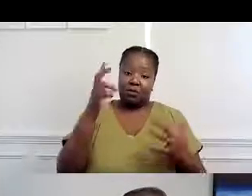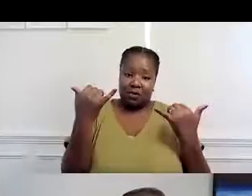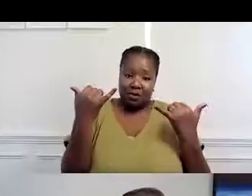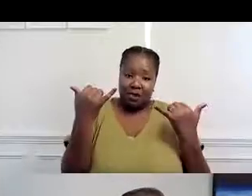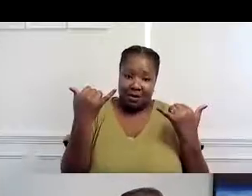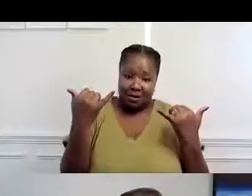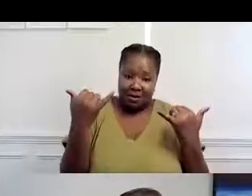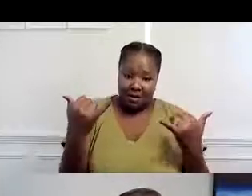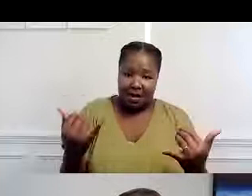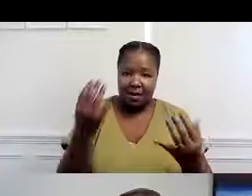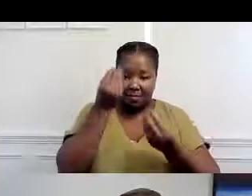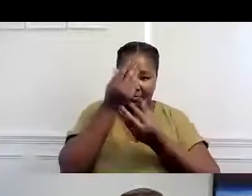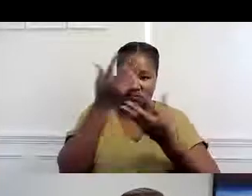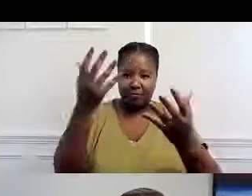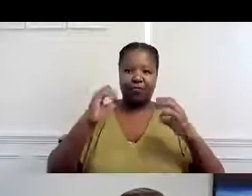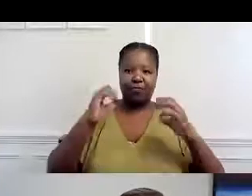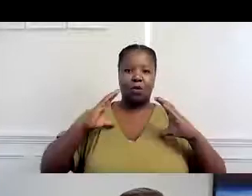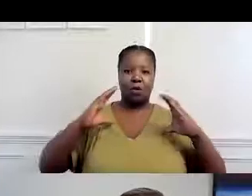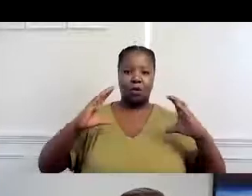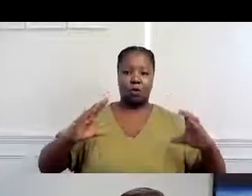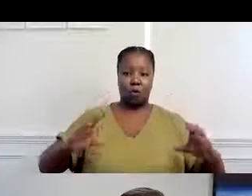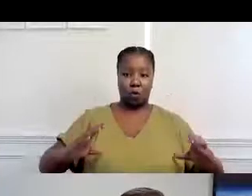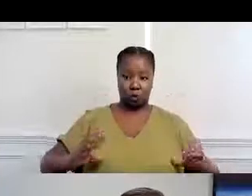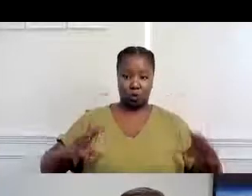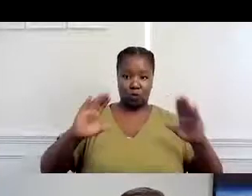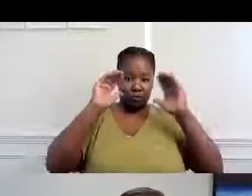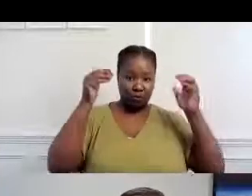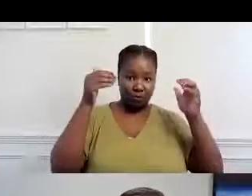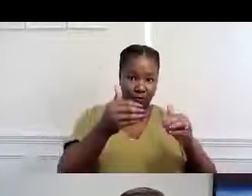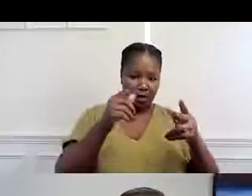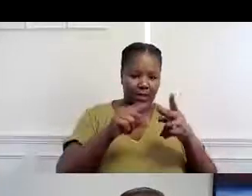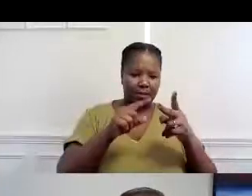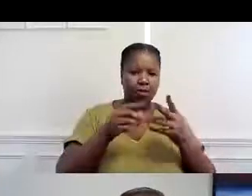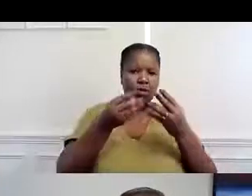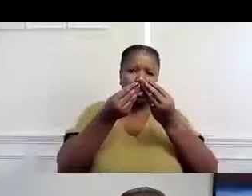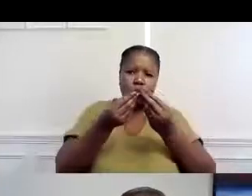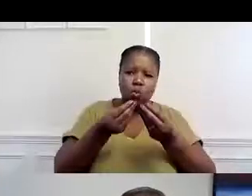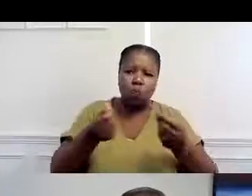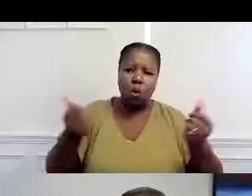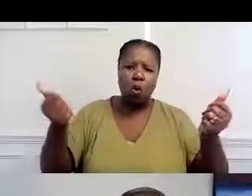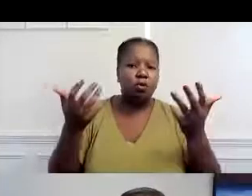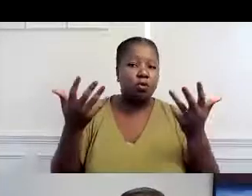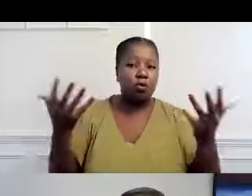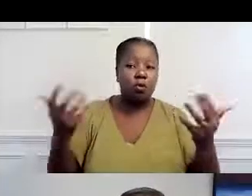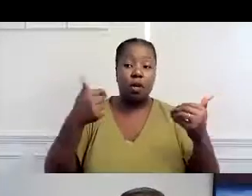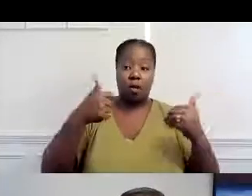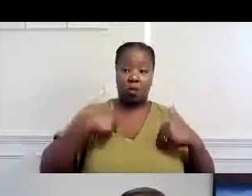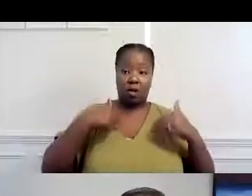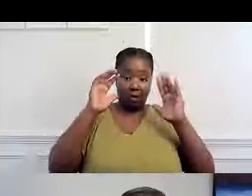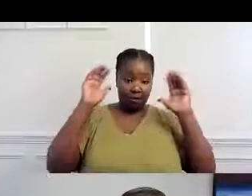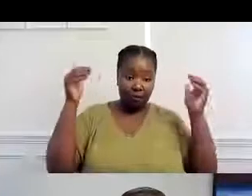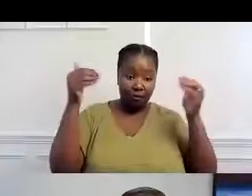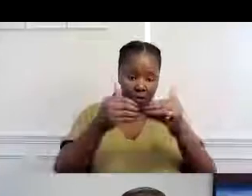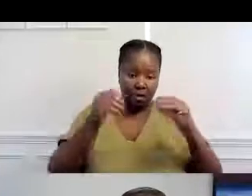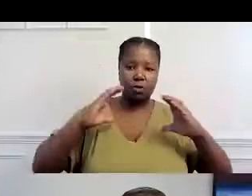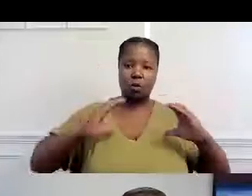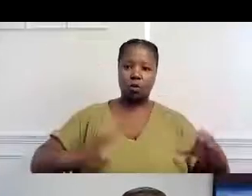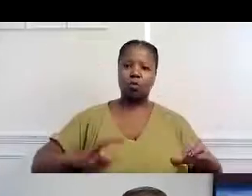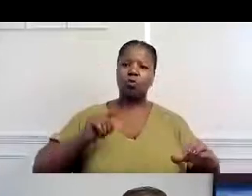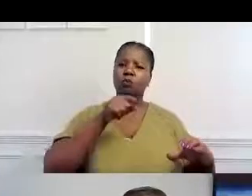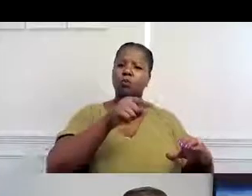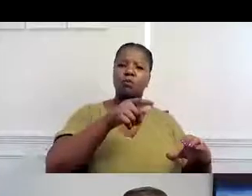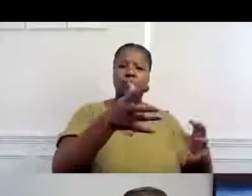cambiar la jugada. ¿Verdad? Es lo que tenemos que hacer a veces aquí también. Y ahora hablemos de el enfoque